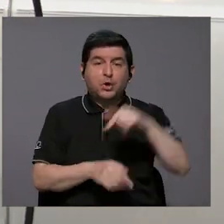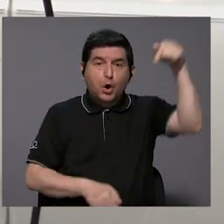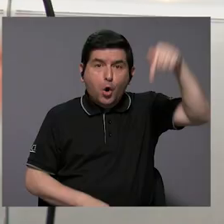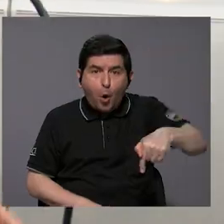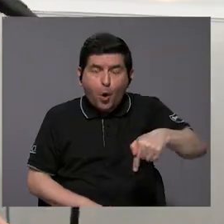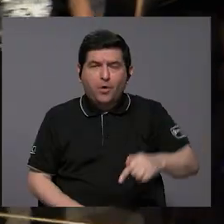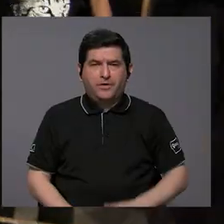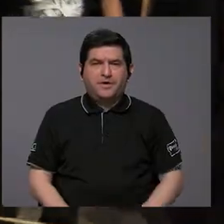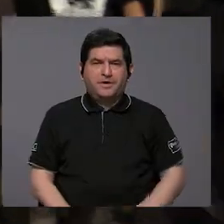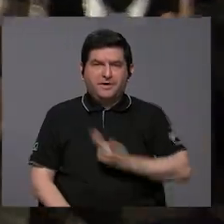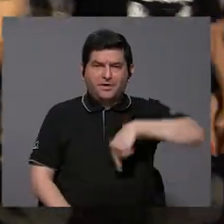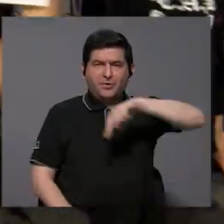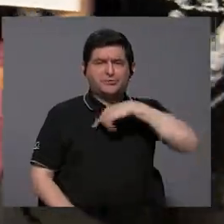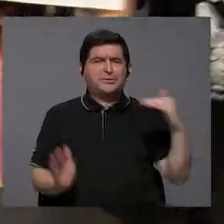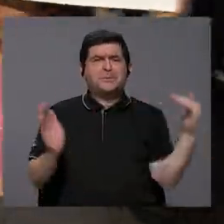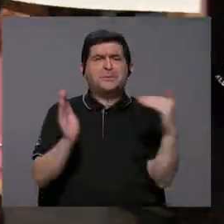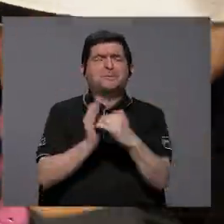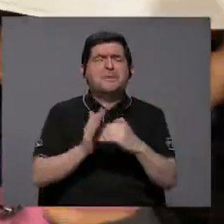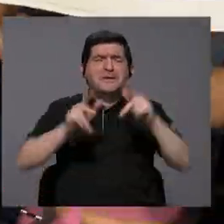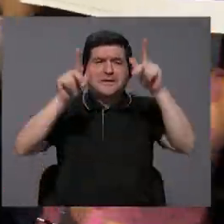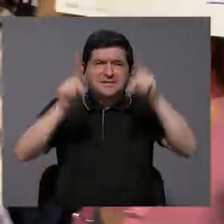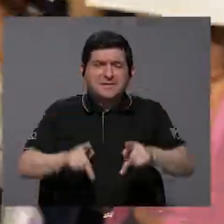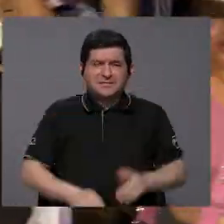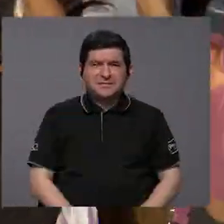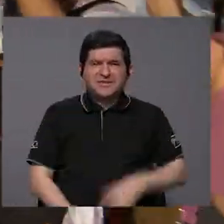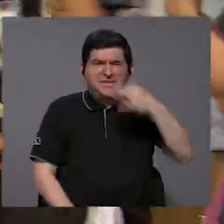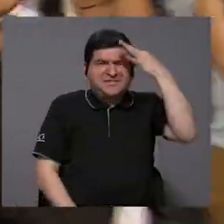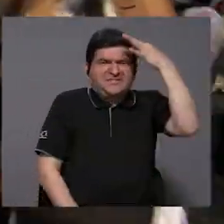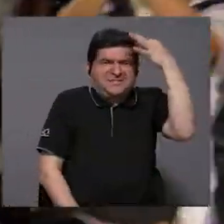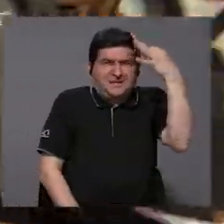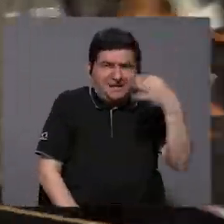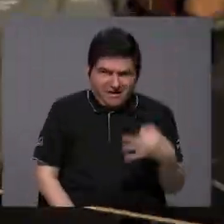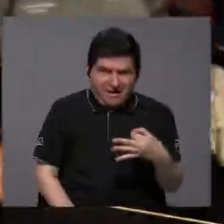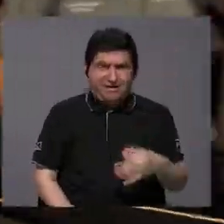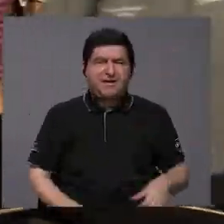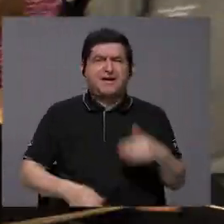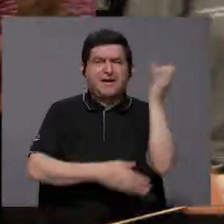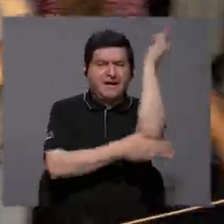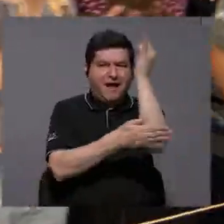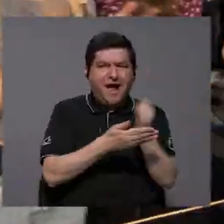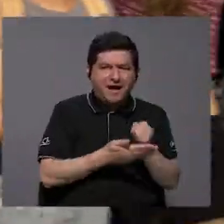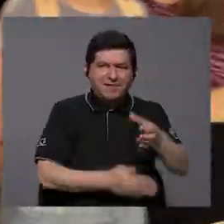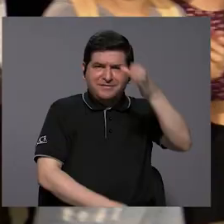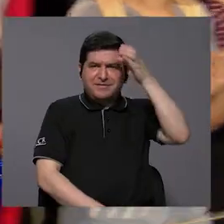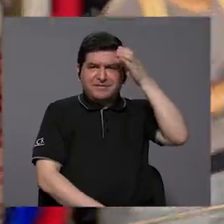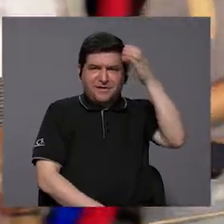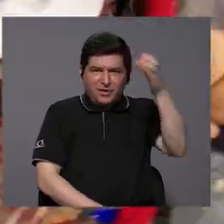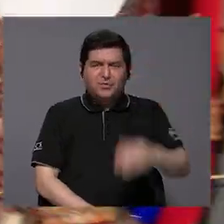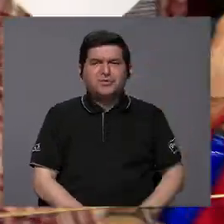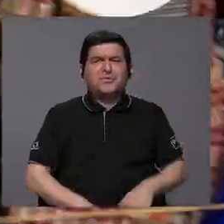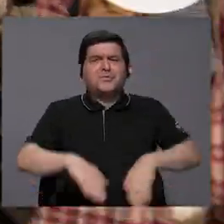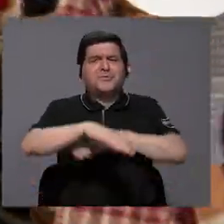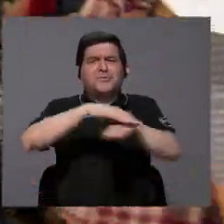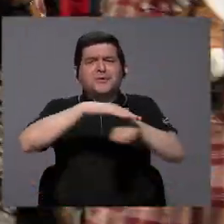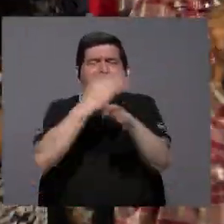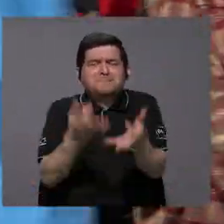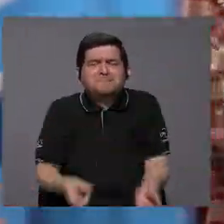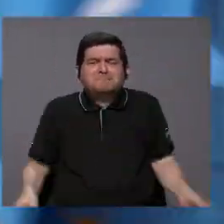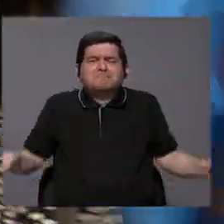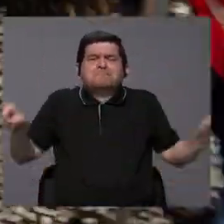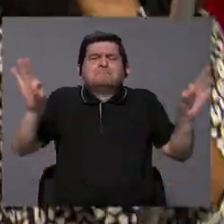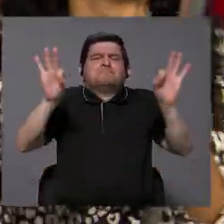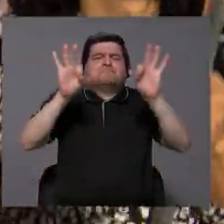de funcionar. Hoy estamos aquí porque somos miles las personas que creemos que el arte y la cultura